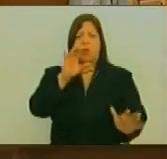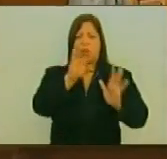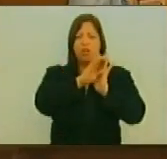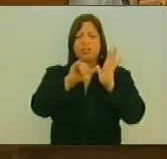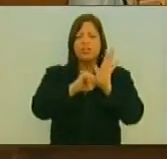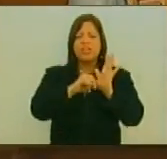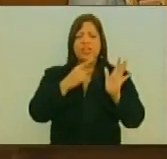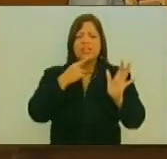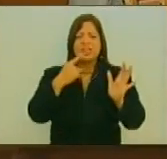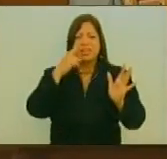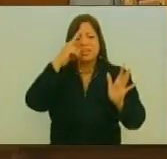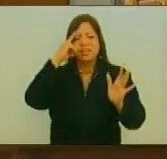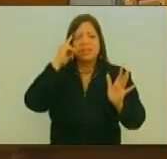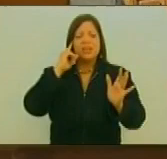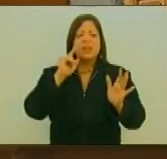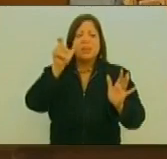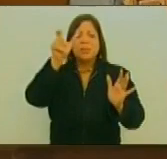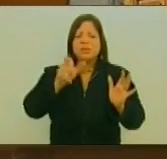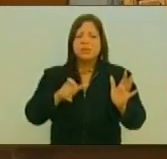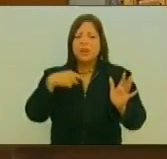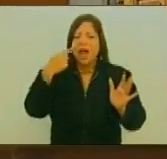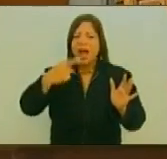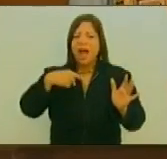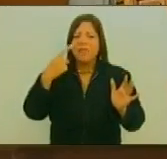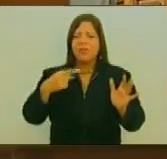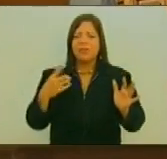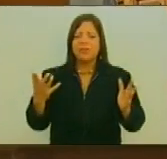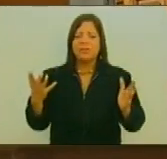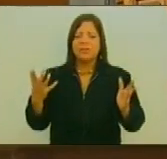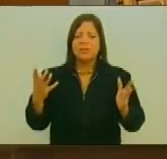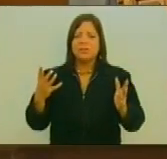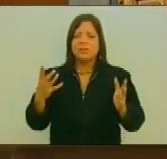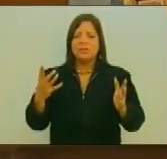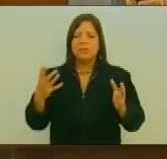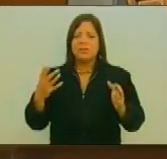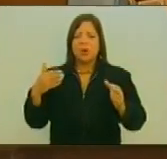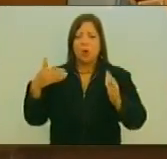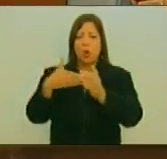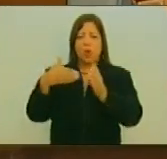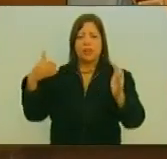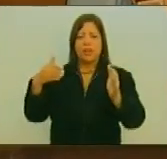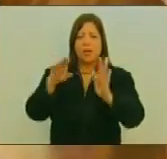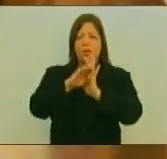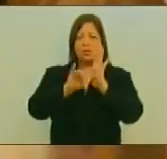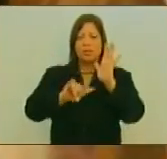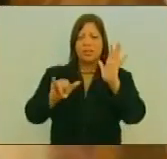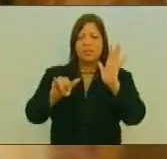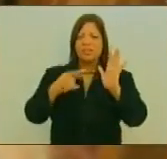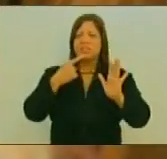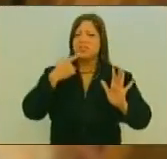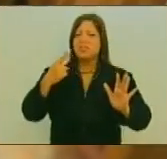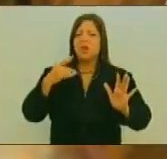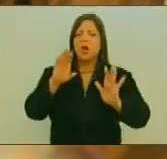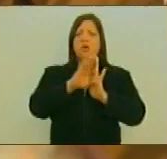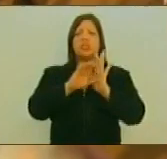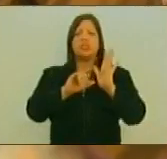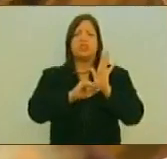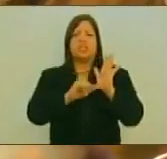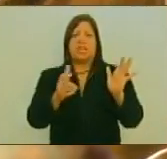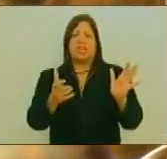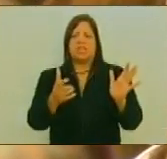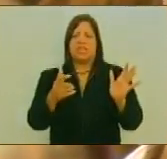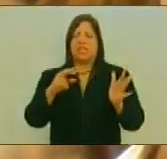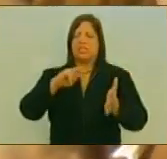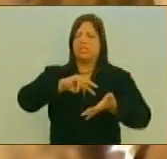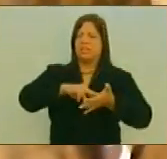Le dedicó Una Moción A la constituyente Y afirmó Que bueno Esta constituyente Era para